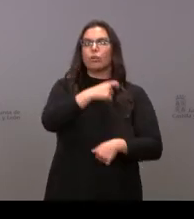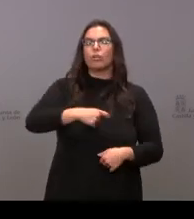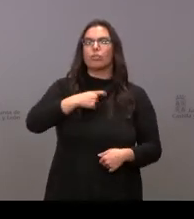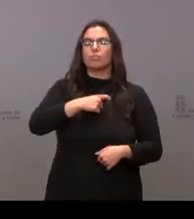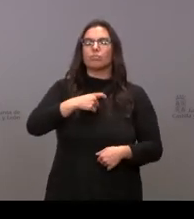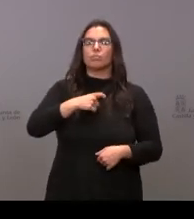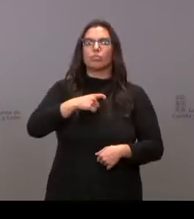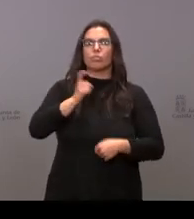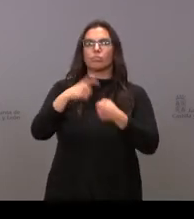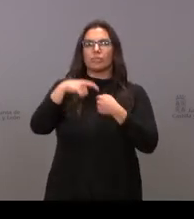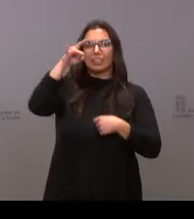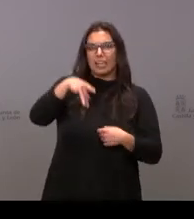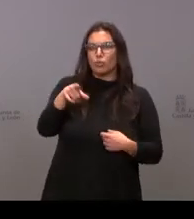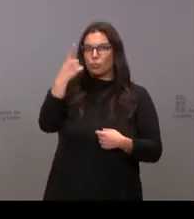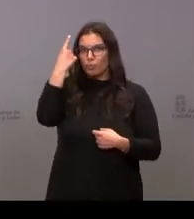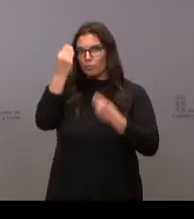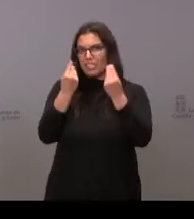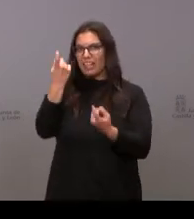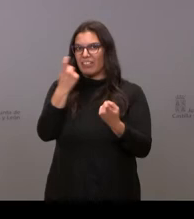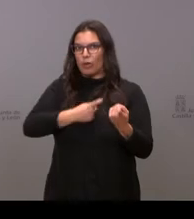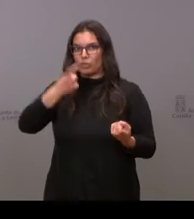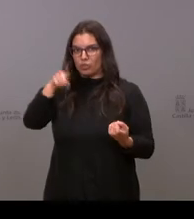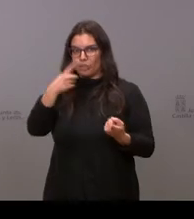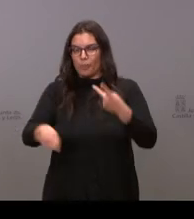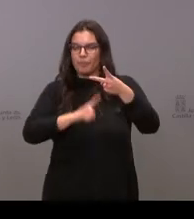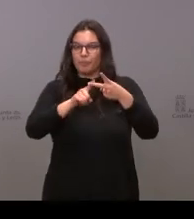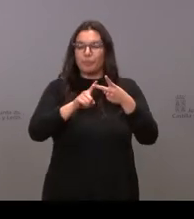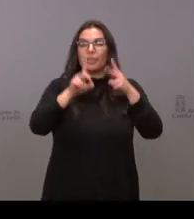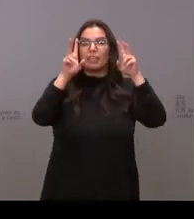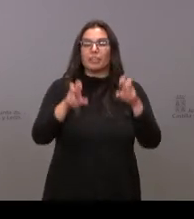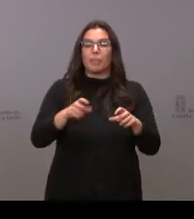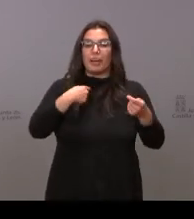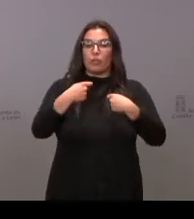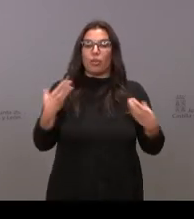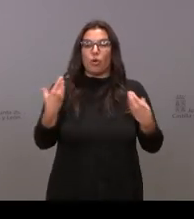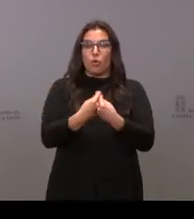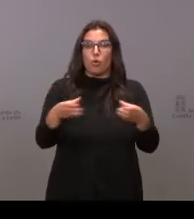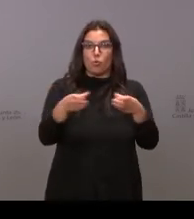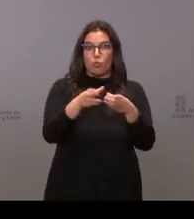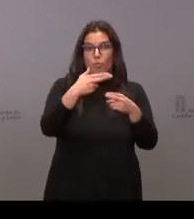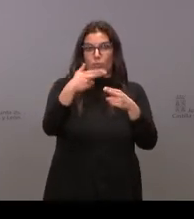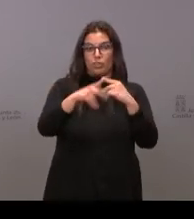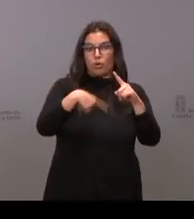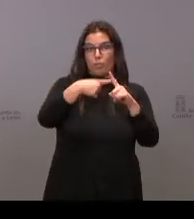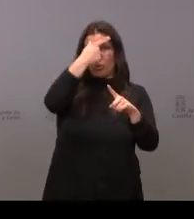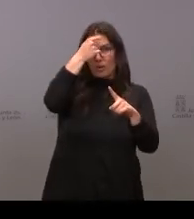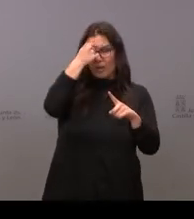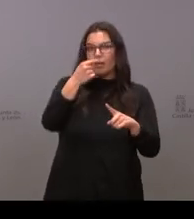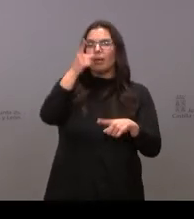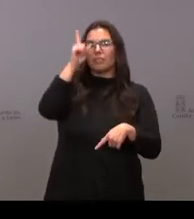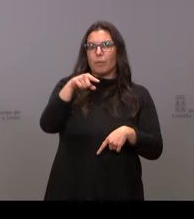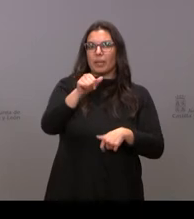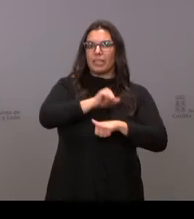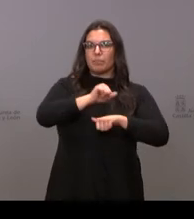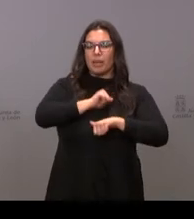es necesaria su celebración. Y por otra parte, sobre la negociación con Por Ávila, también está pendiente una reunión a tres bandas